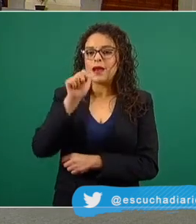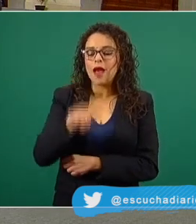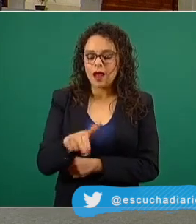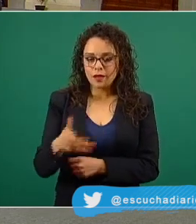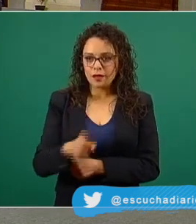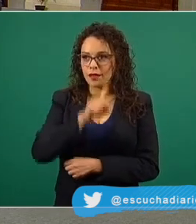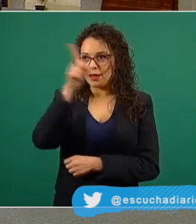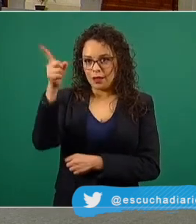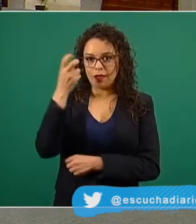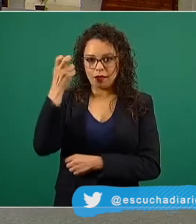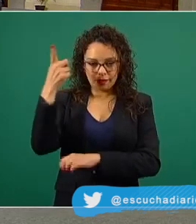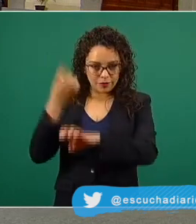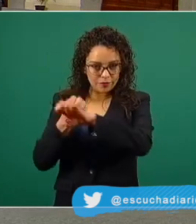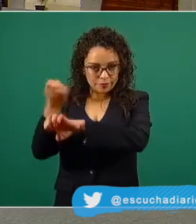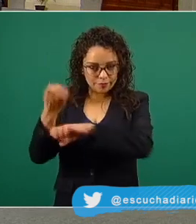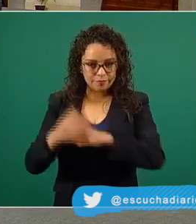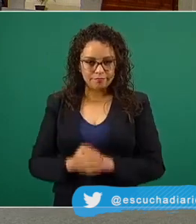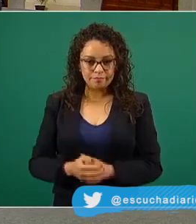el estado, por favor.